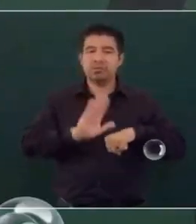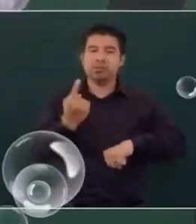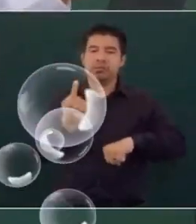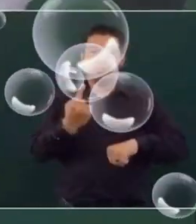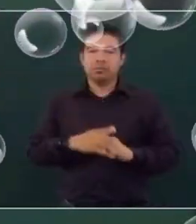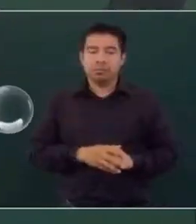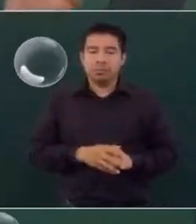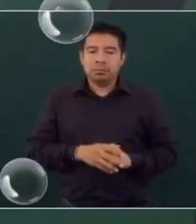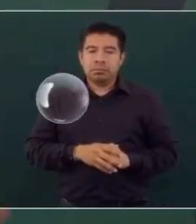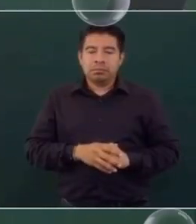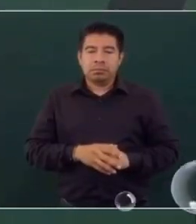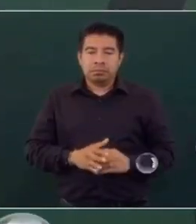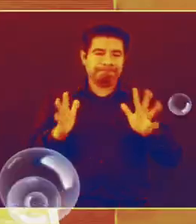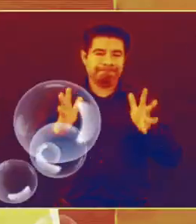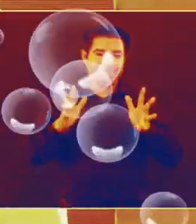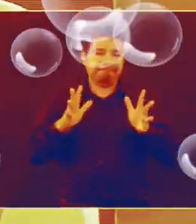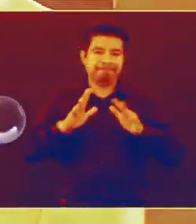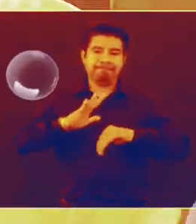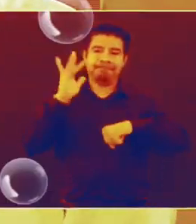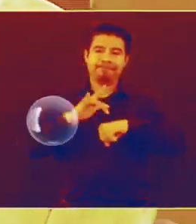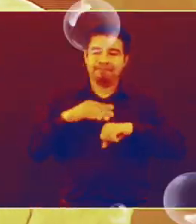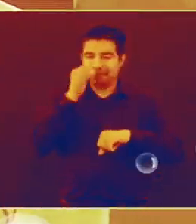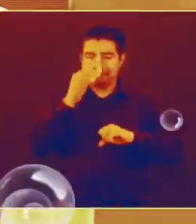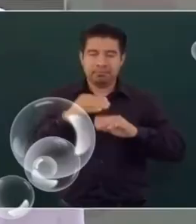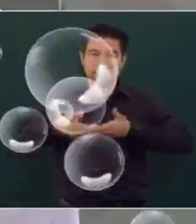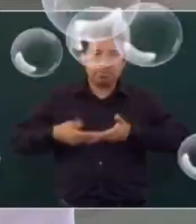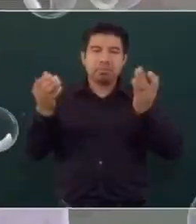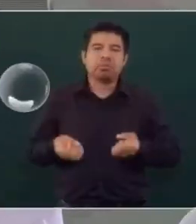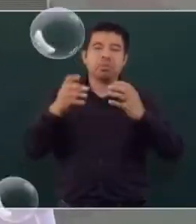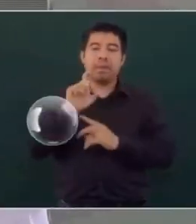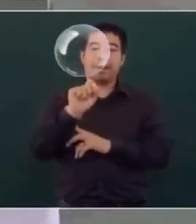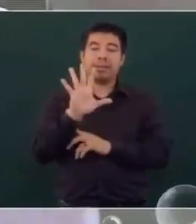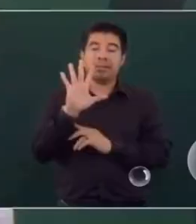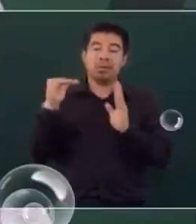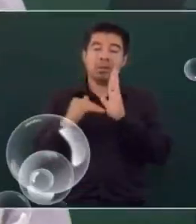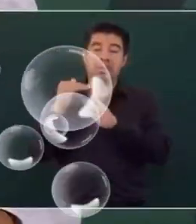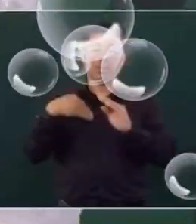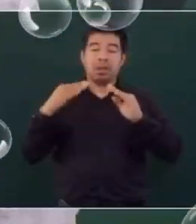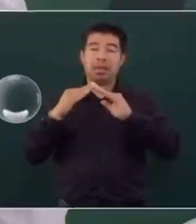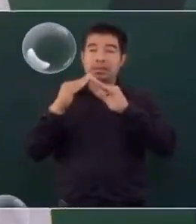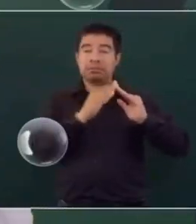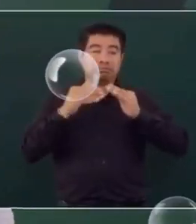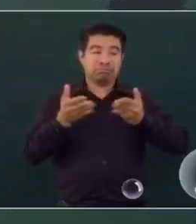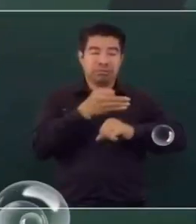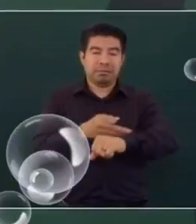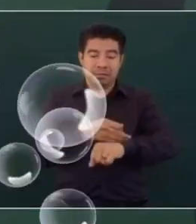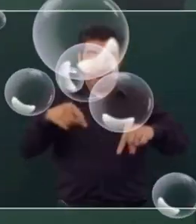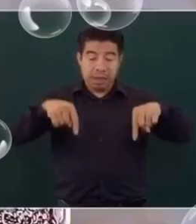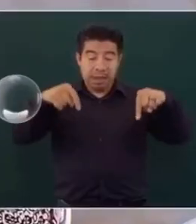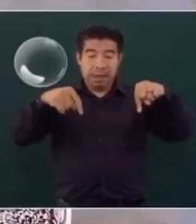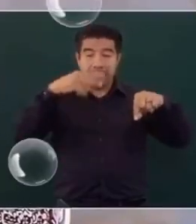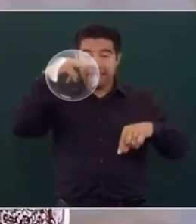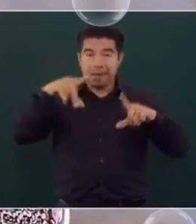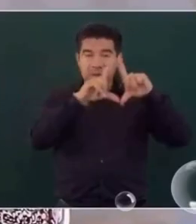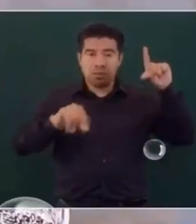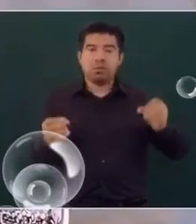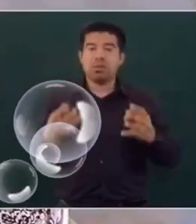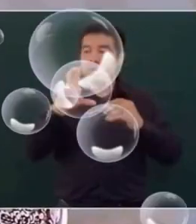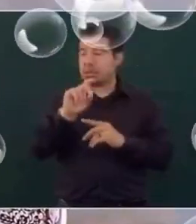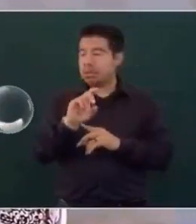llegando a 25 millones de hogares. México tiene, en nuestro país, 35 millones de